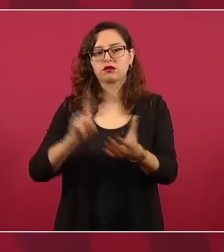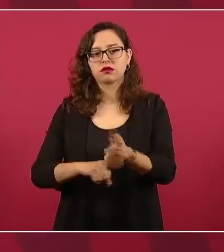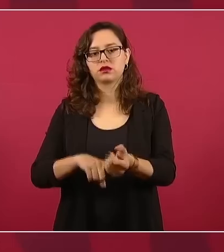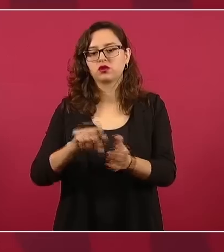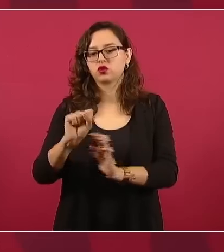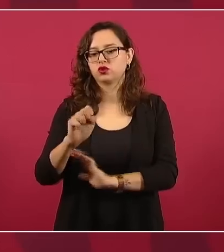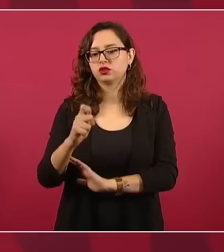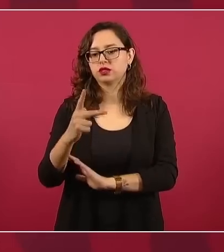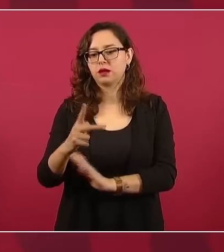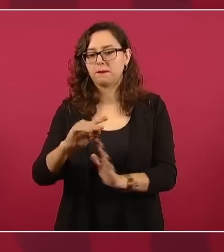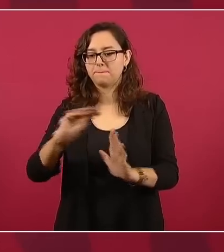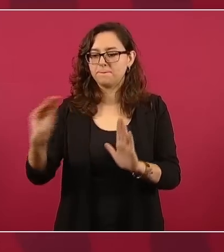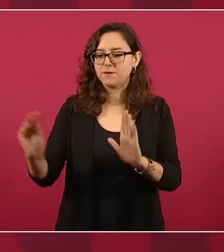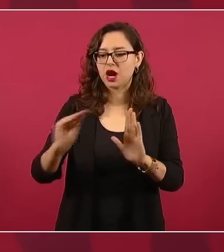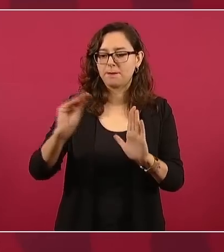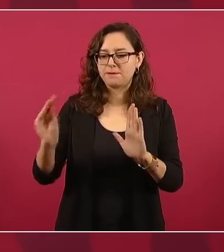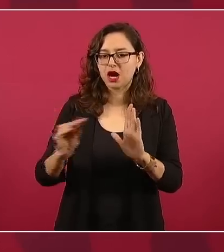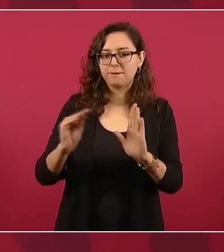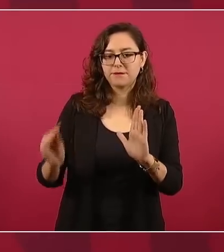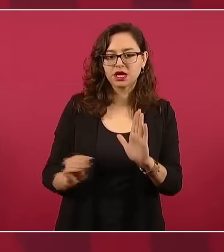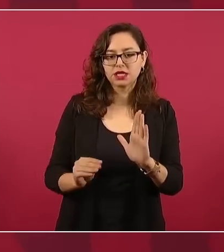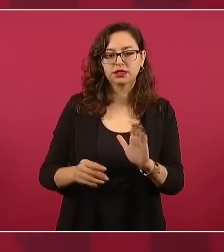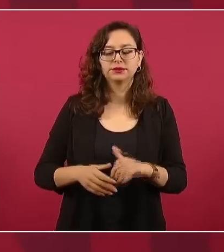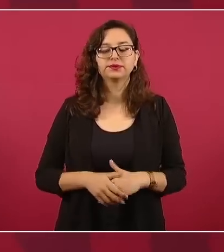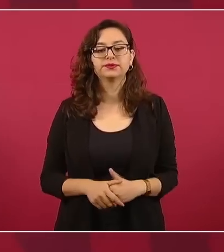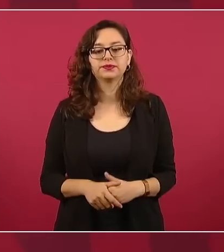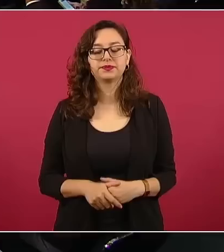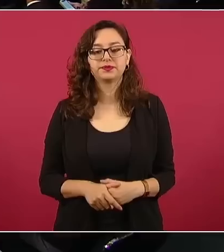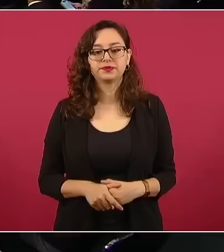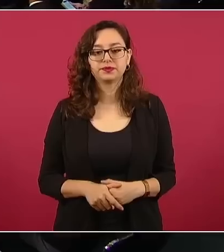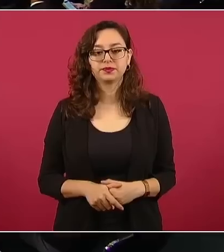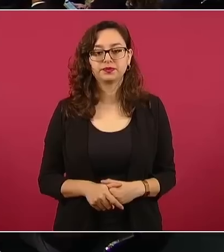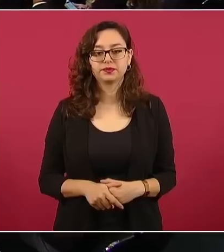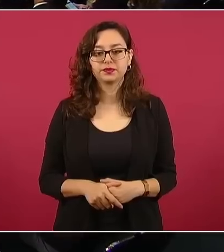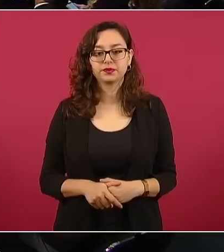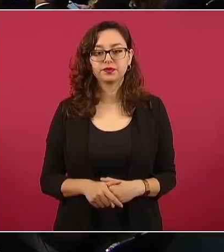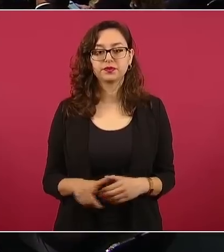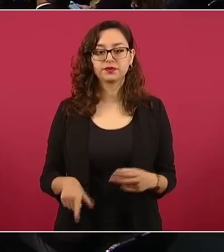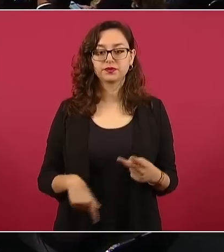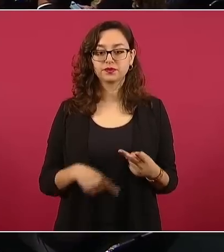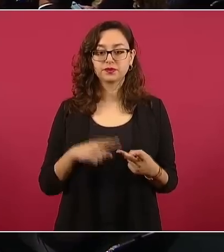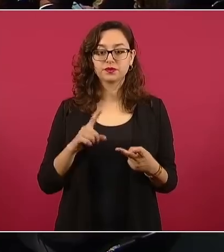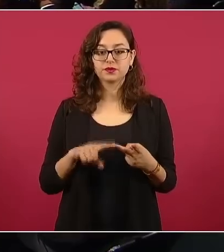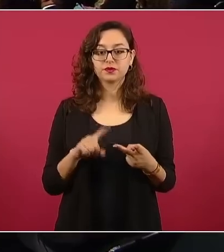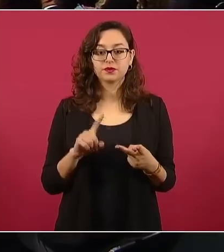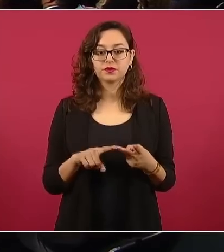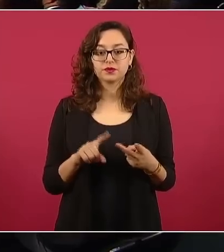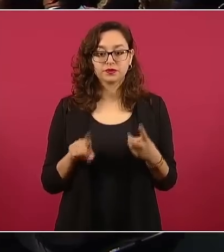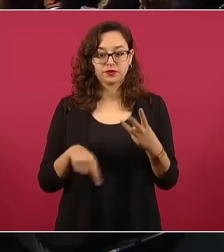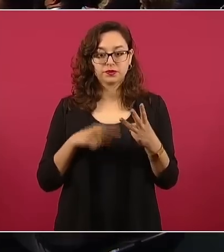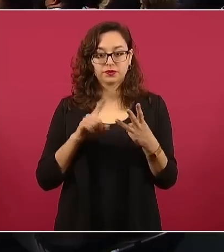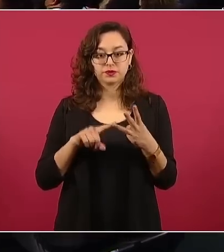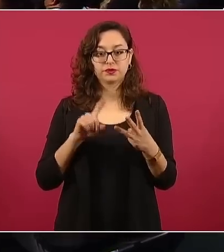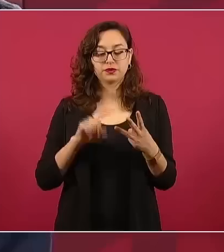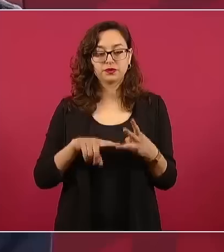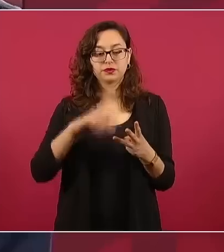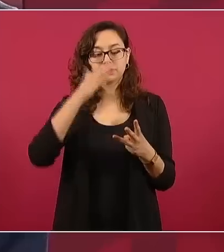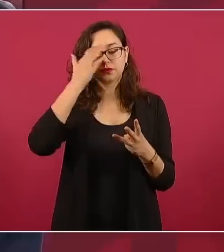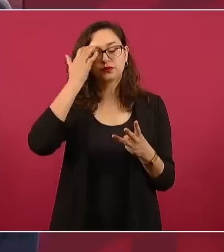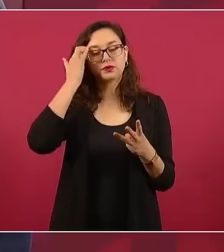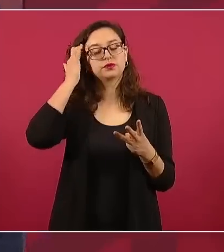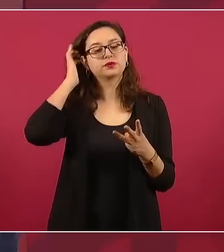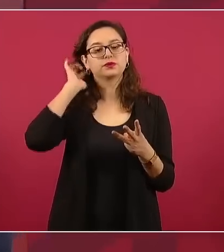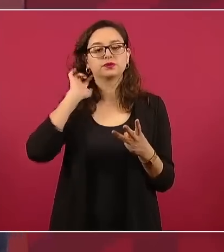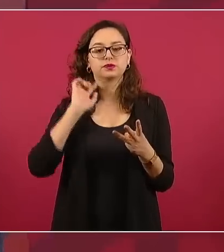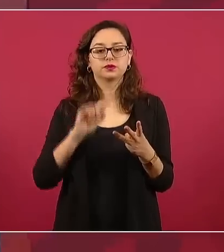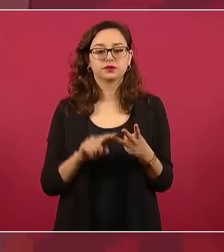texto. Lo tercero que es importante destacar es el